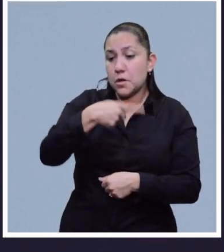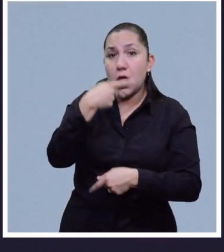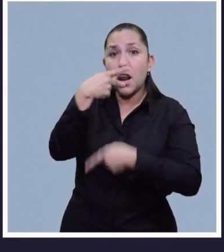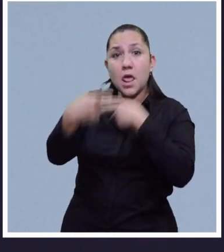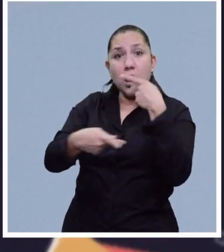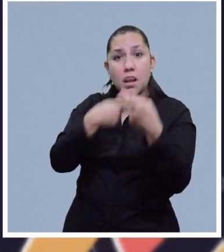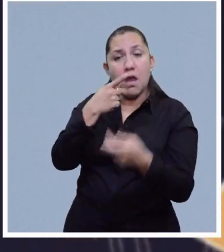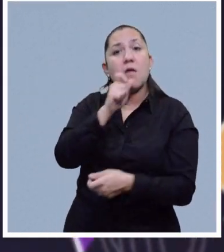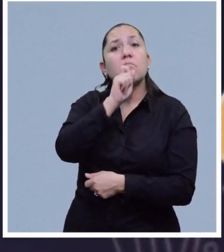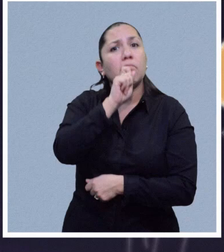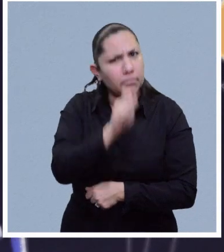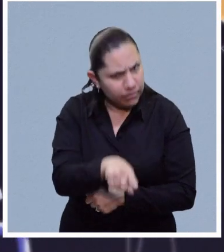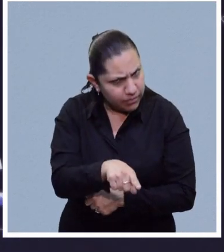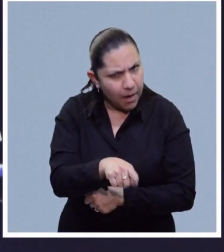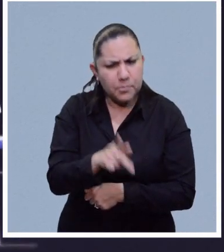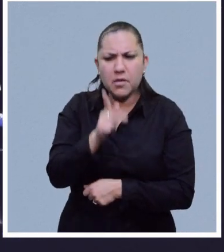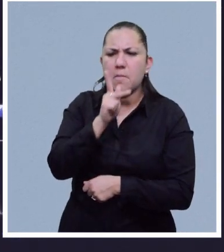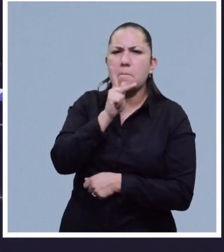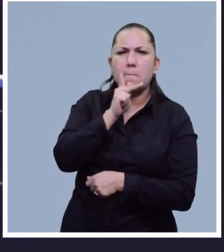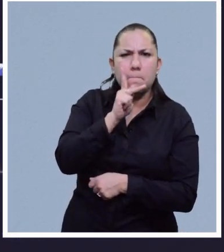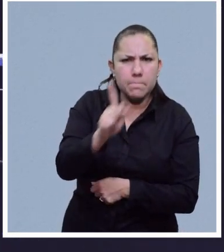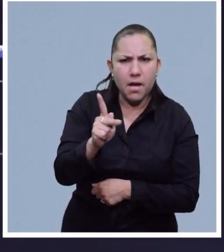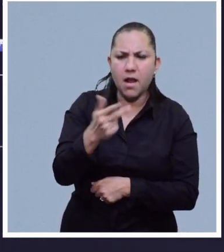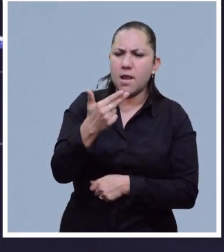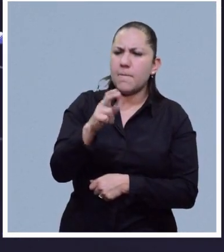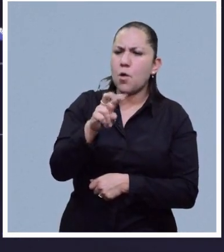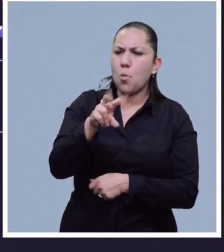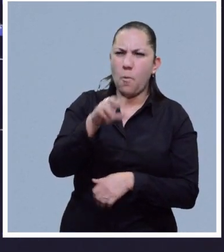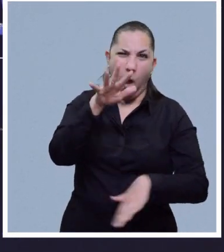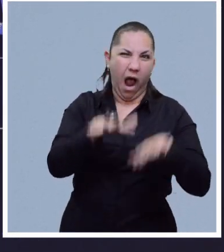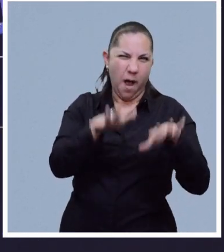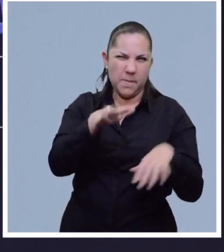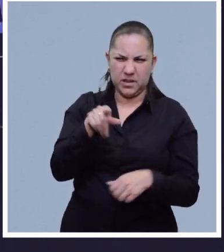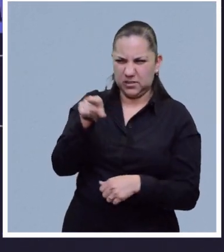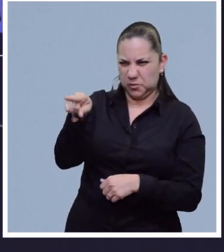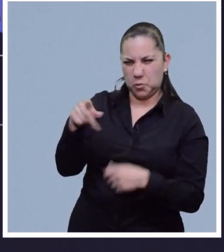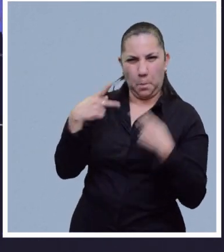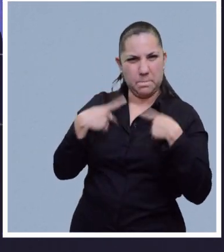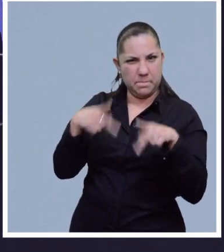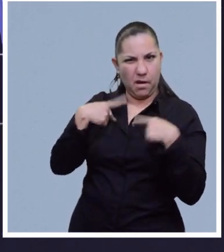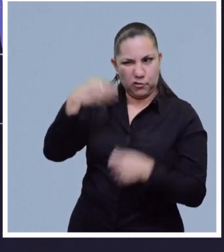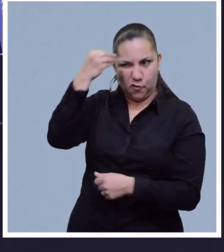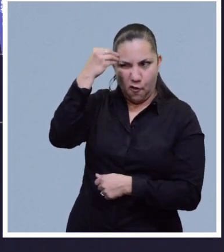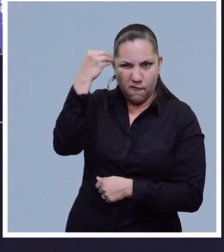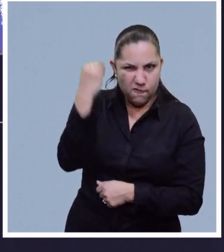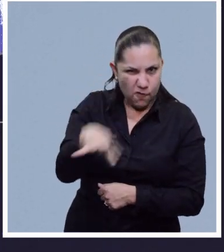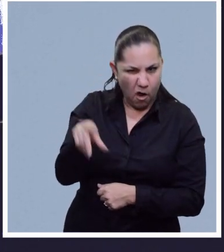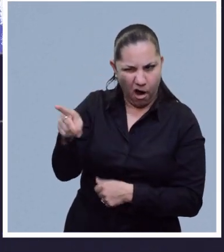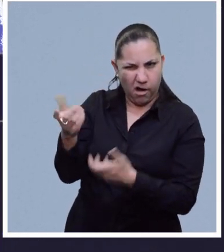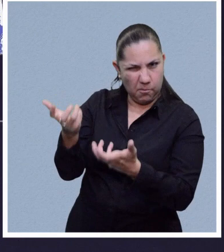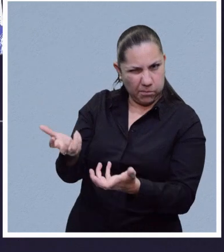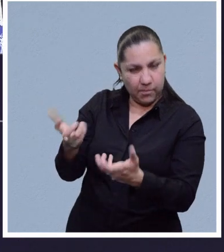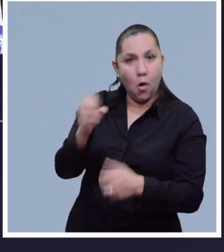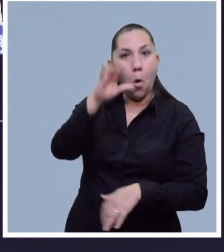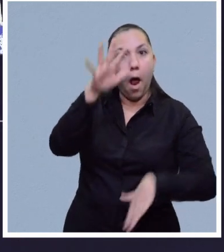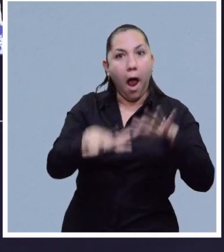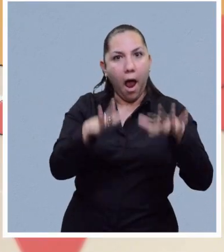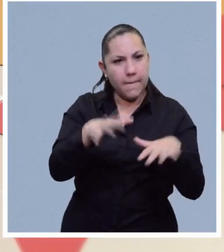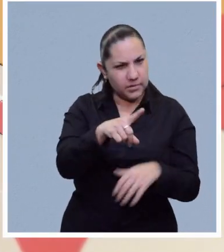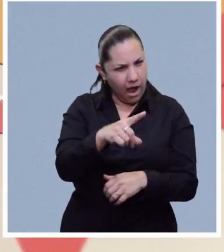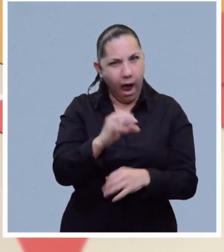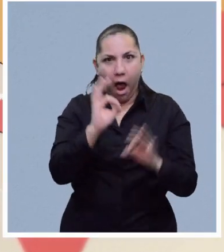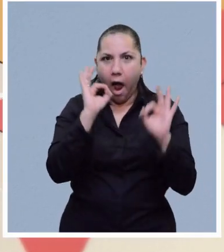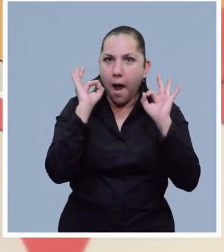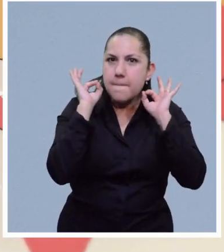nuestro lenguaje coloquial, por ejemplo, cuando queremos decir que alguien es muy perezoso o cuando afirmamos que algo salió muy bien.